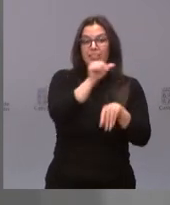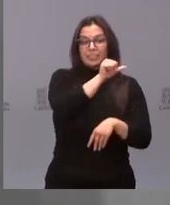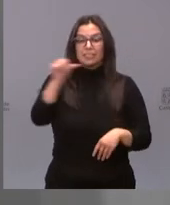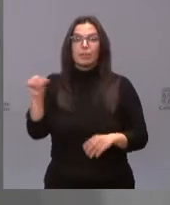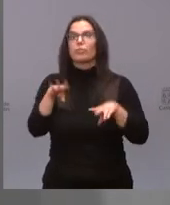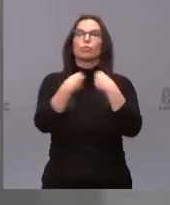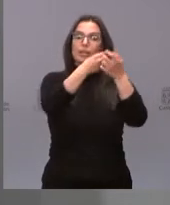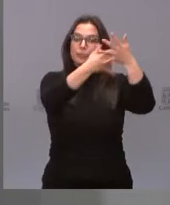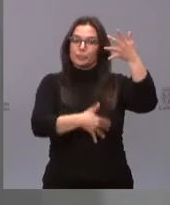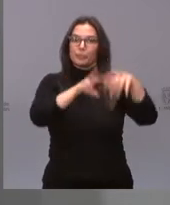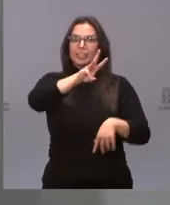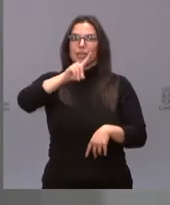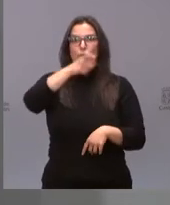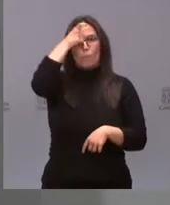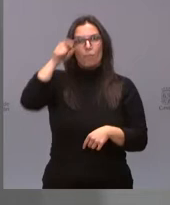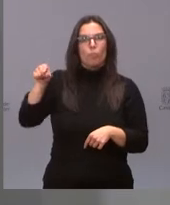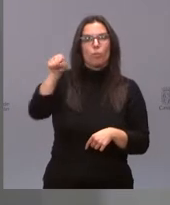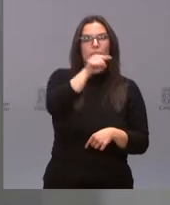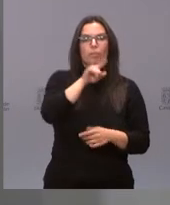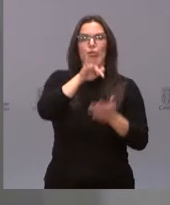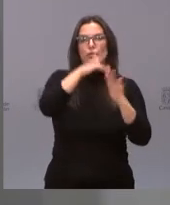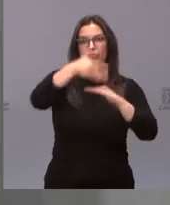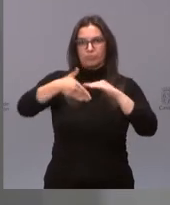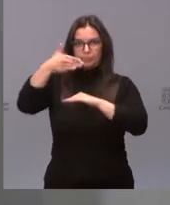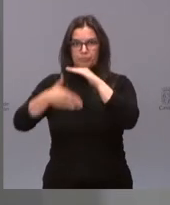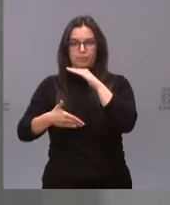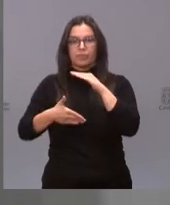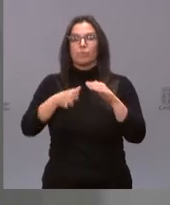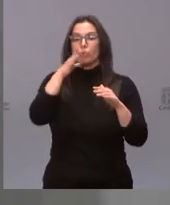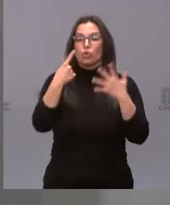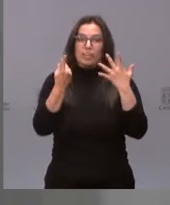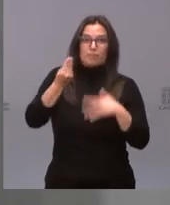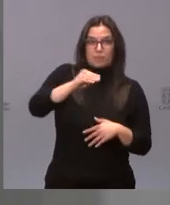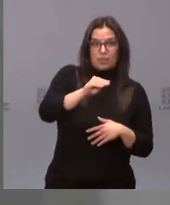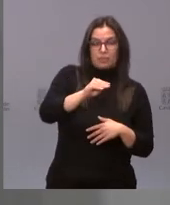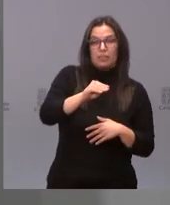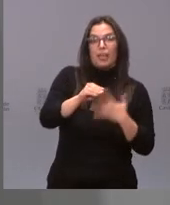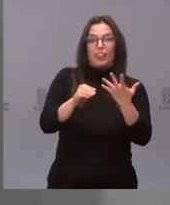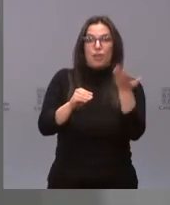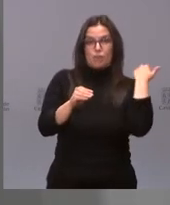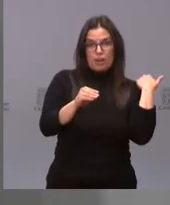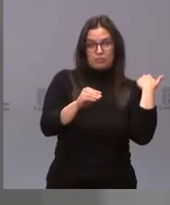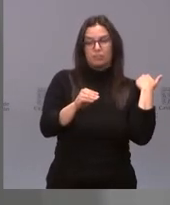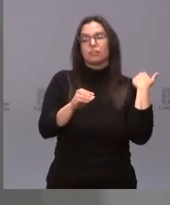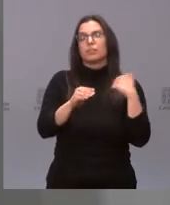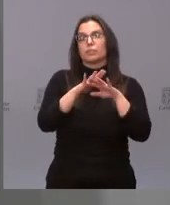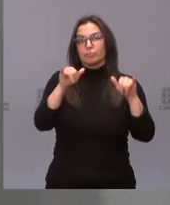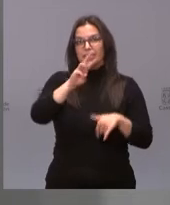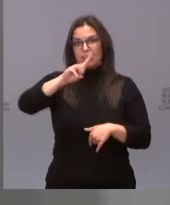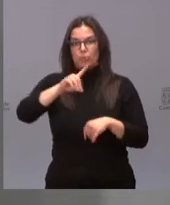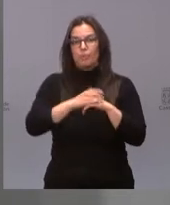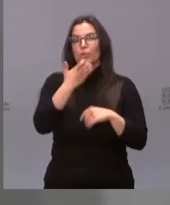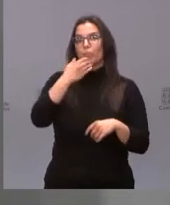31 municipios en los que se apliquen medidas al incorporarse seis y salir cinco de ellos. En alguno, como la